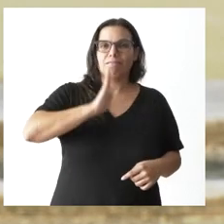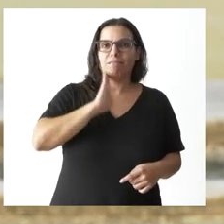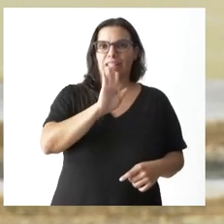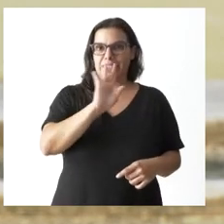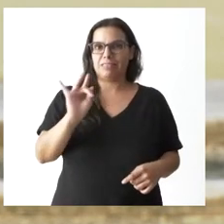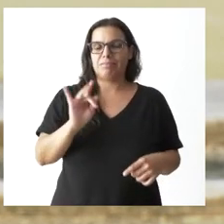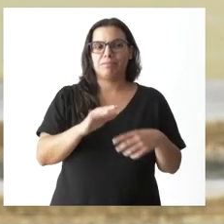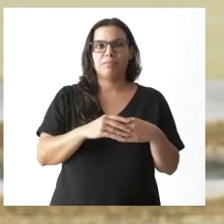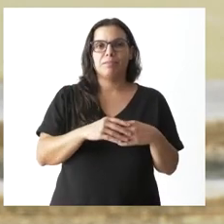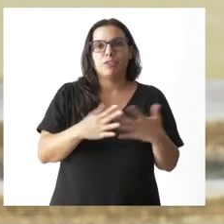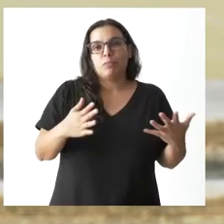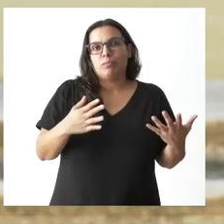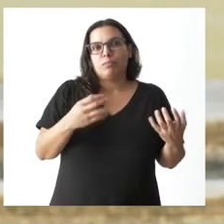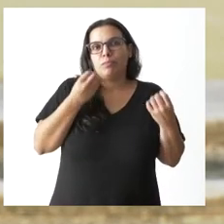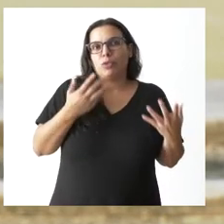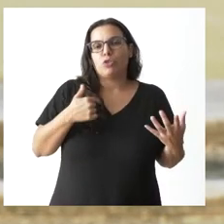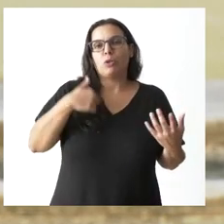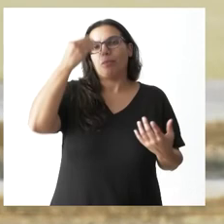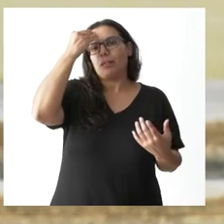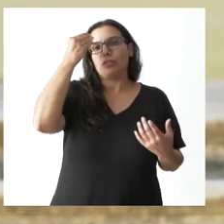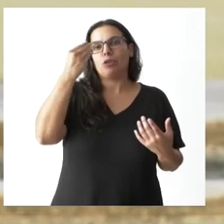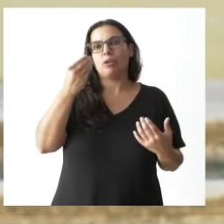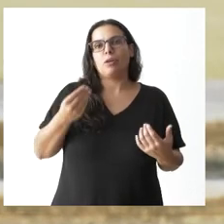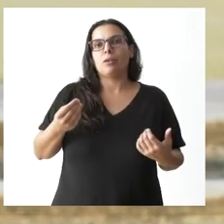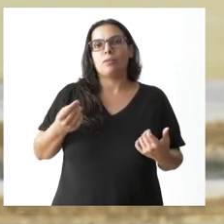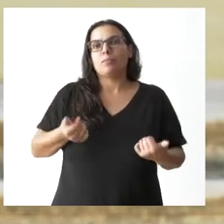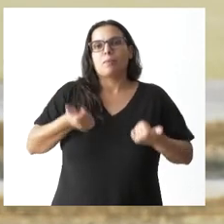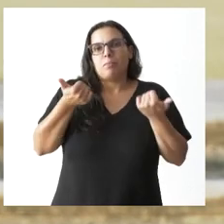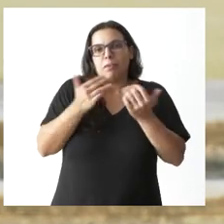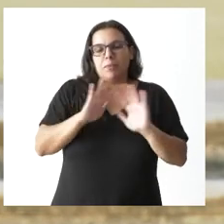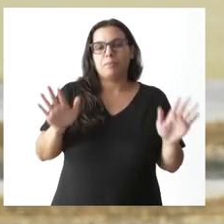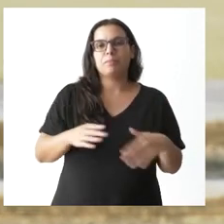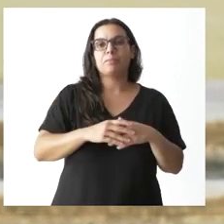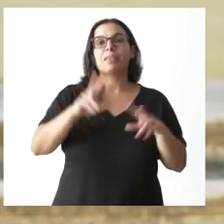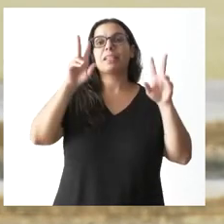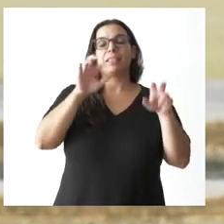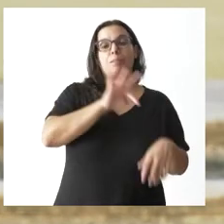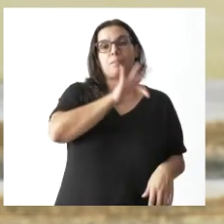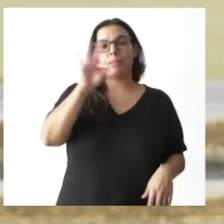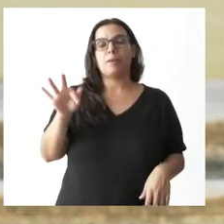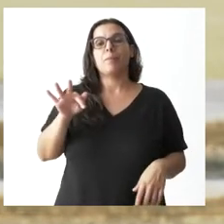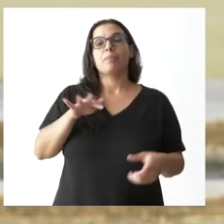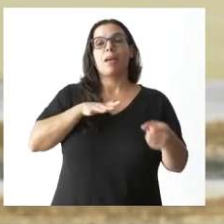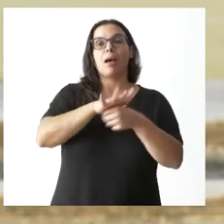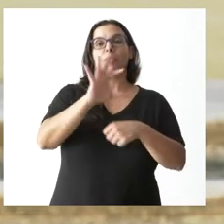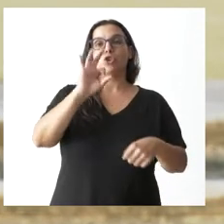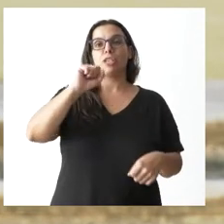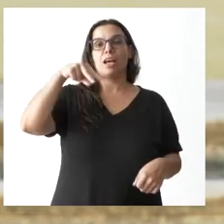bueno yo creo que no tengo que decir nada más a este asunto respecto del ámbito de Sanabria